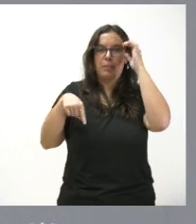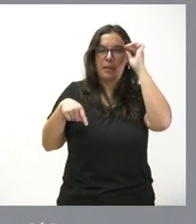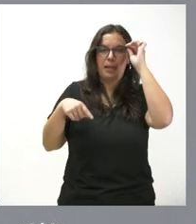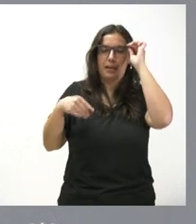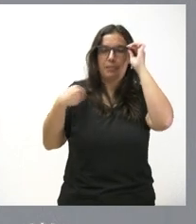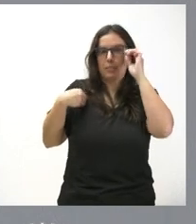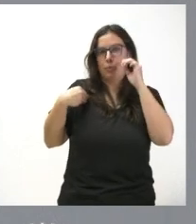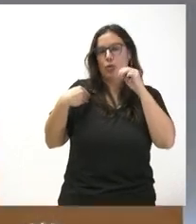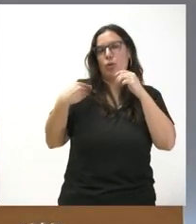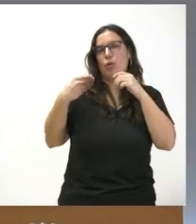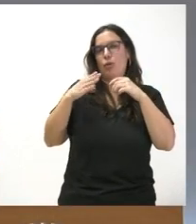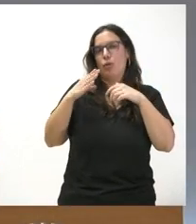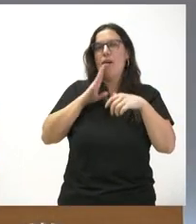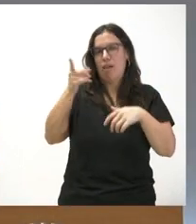editado